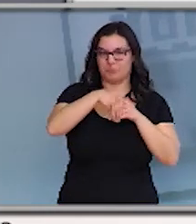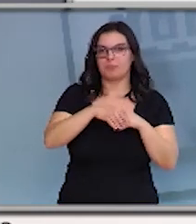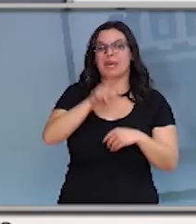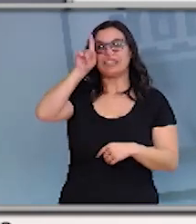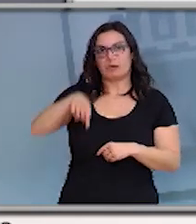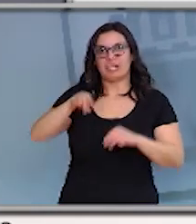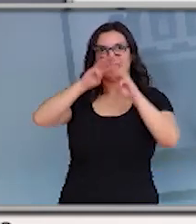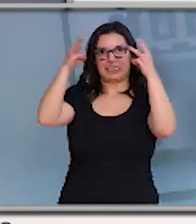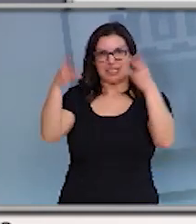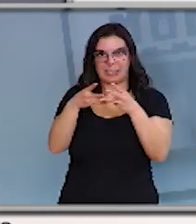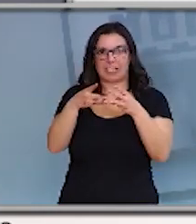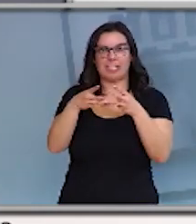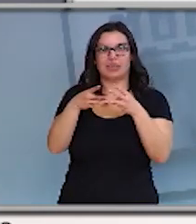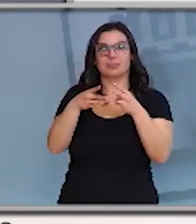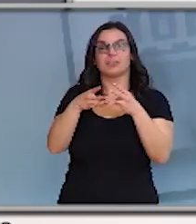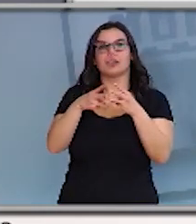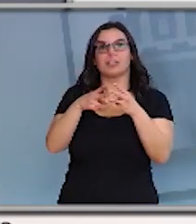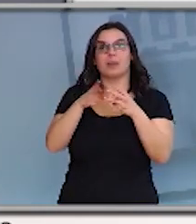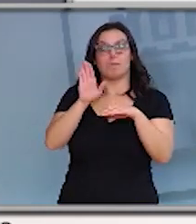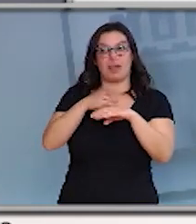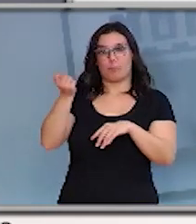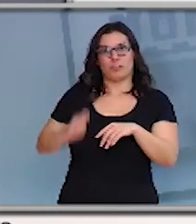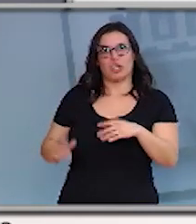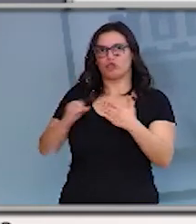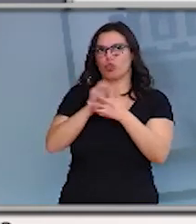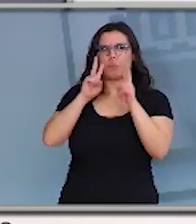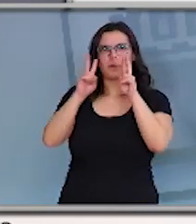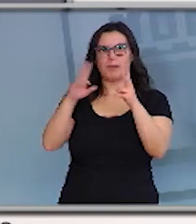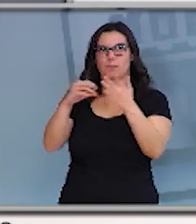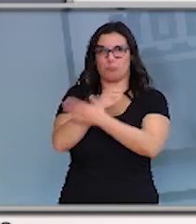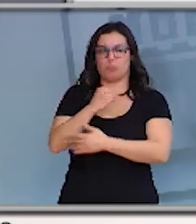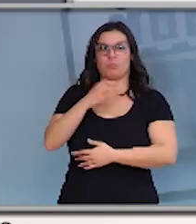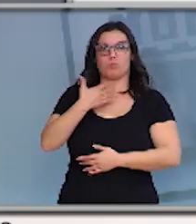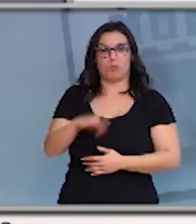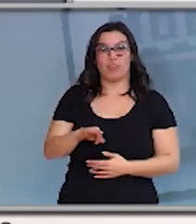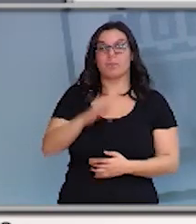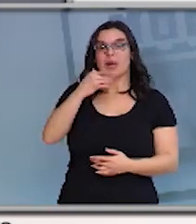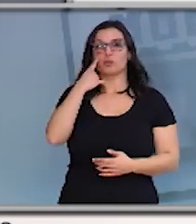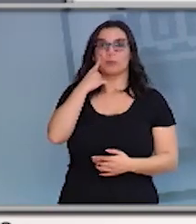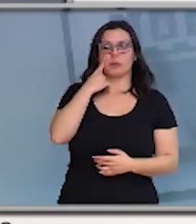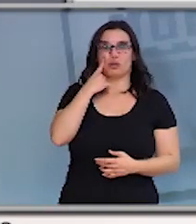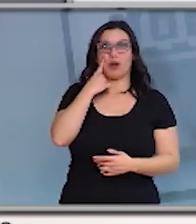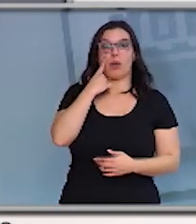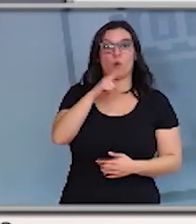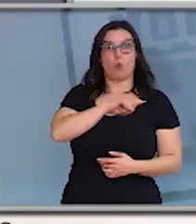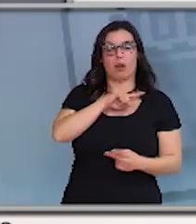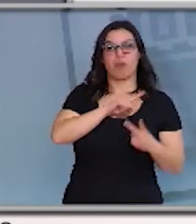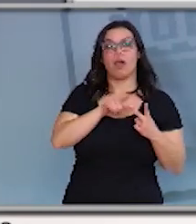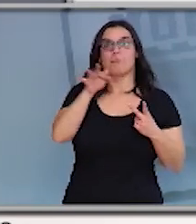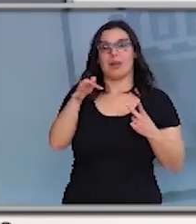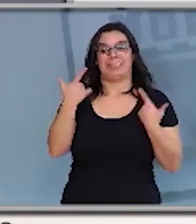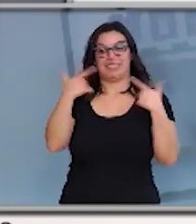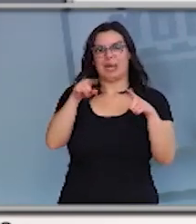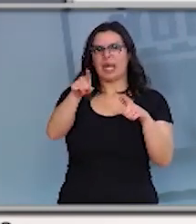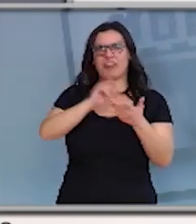internet está el acceso a todos los profesionales y la supervisora de guardia y la unidad de hospitalización tienen en su despacho y